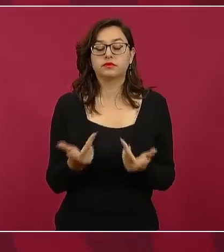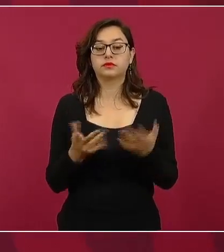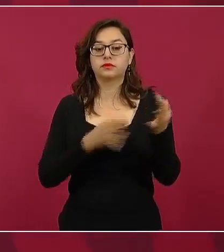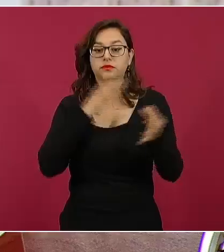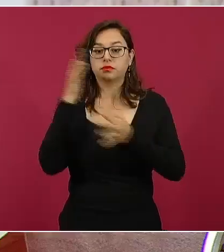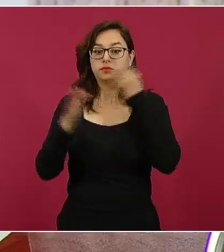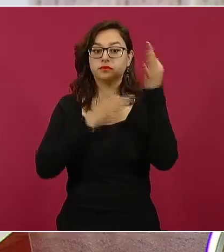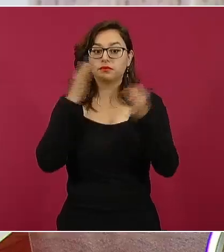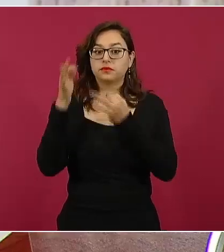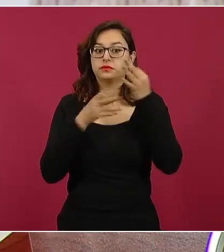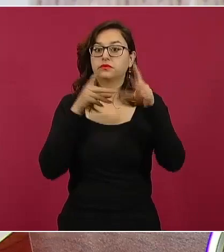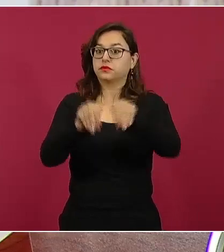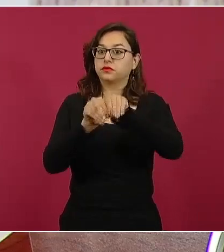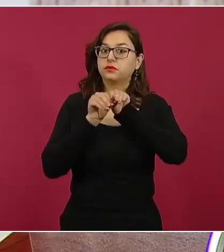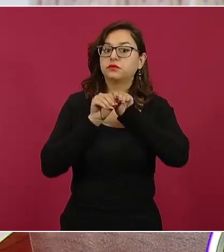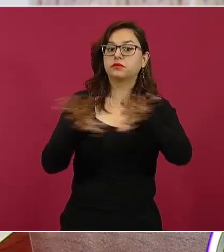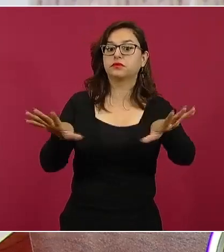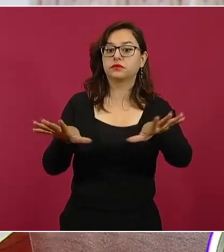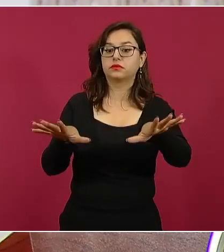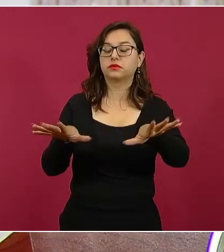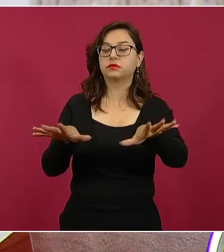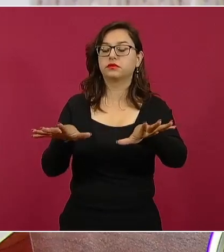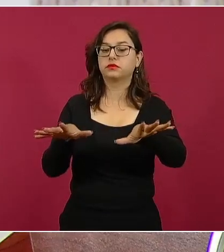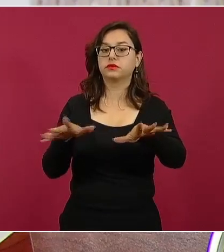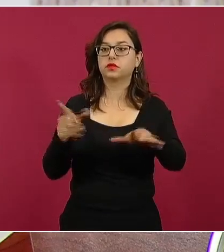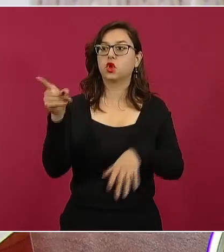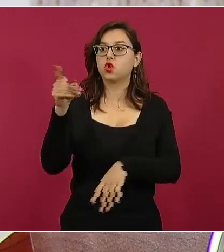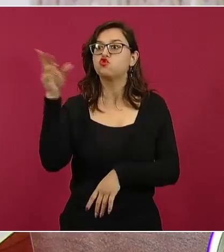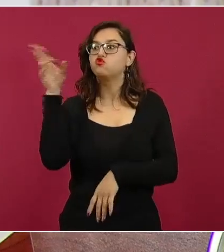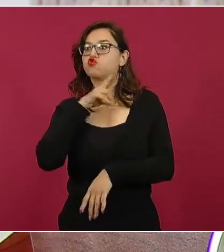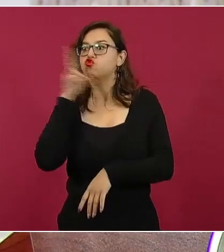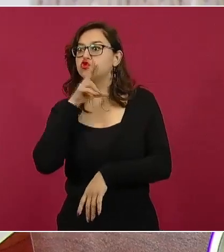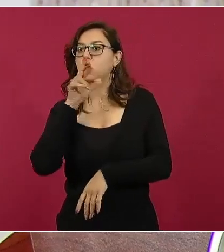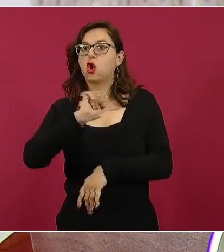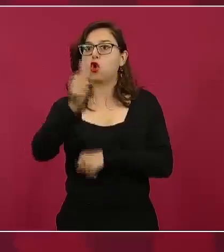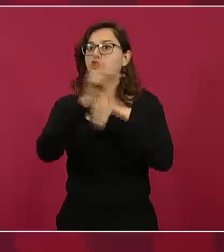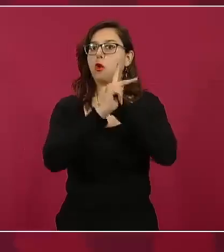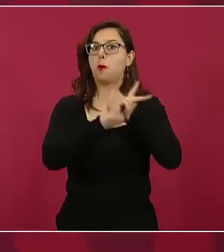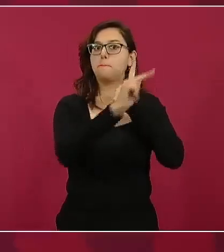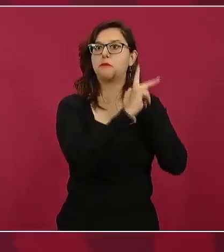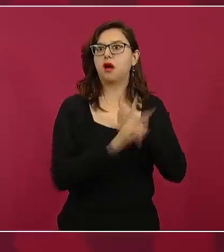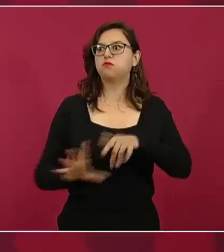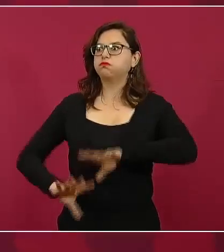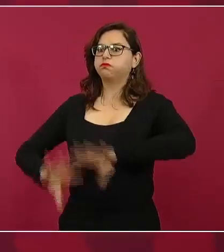comunicación de Rusia ni de ningún país. Entonces,